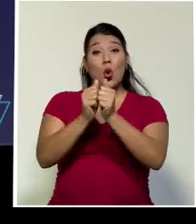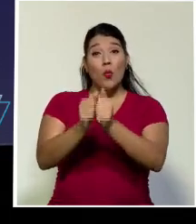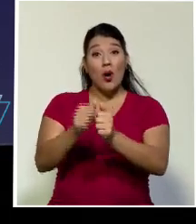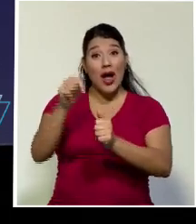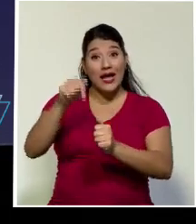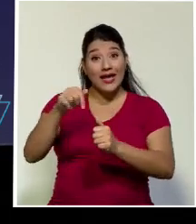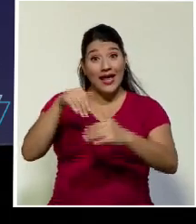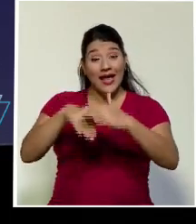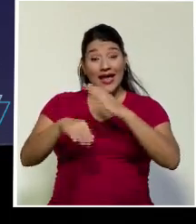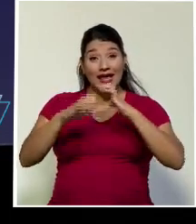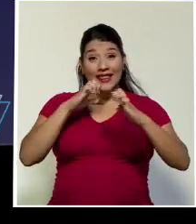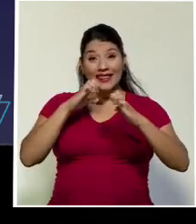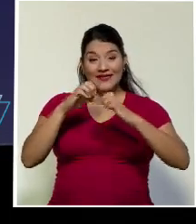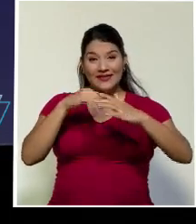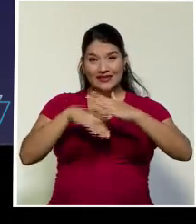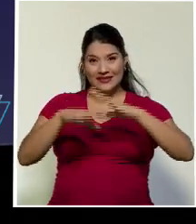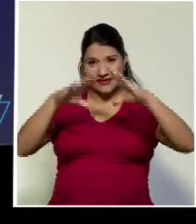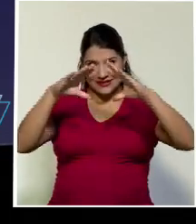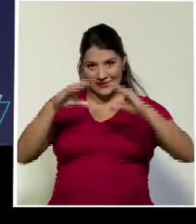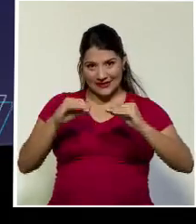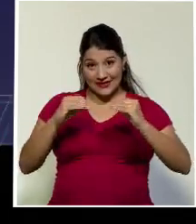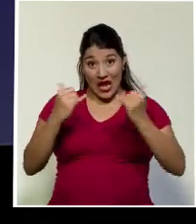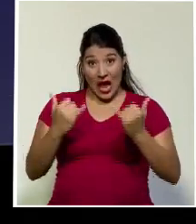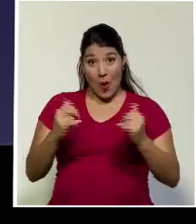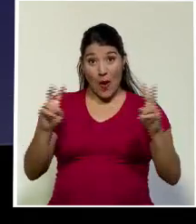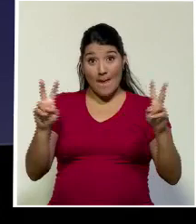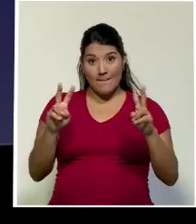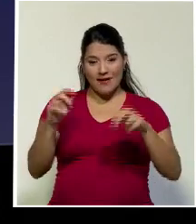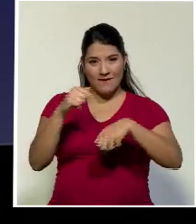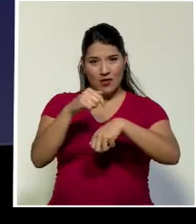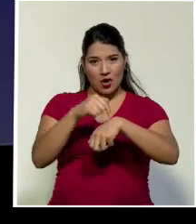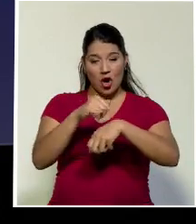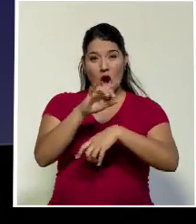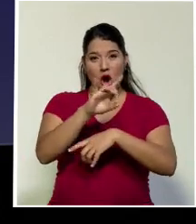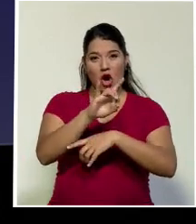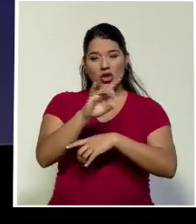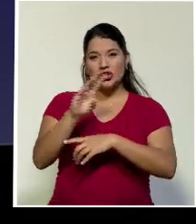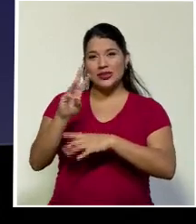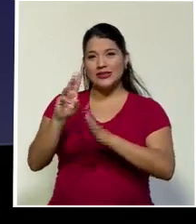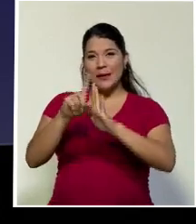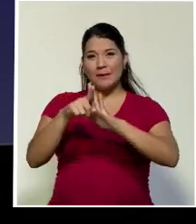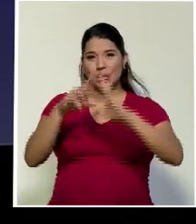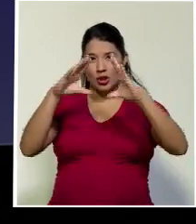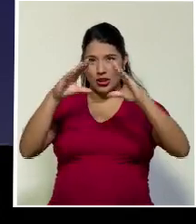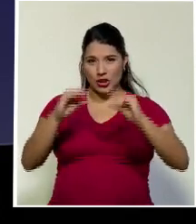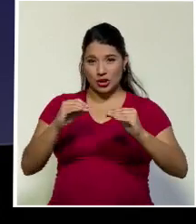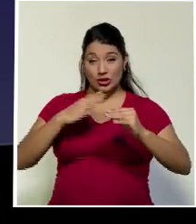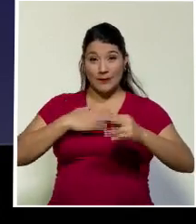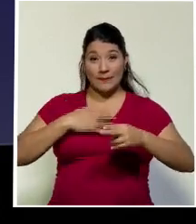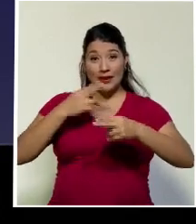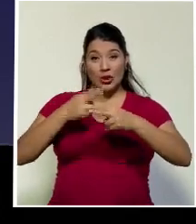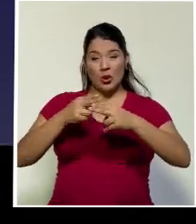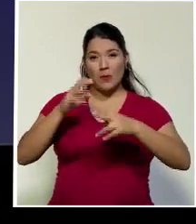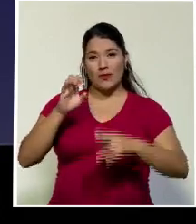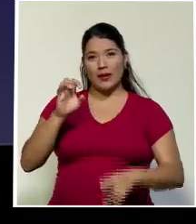conversaciones nocturnas. Estamos en vivo, 8 de la noche con 6 minutos. Soy Ernesto Rivera.